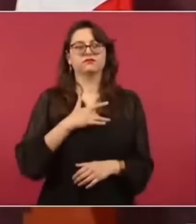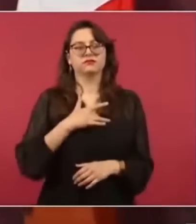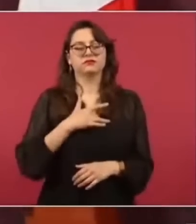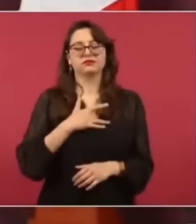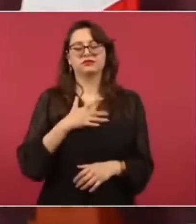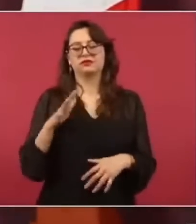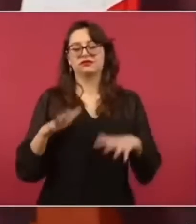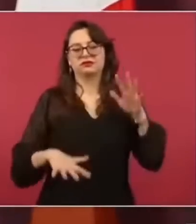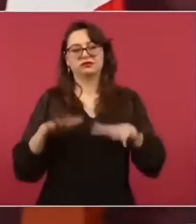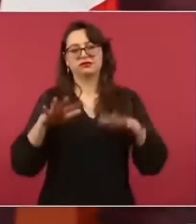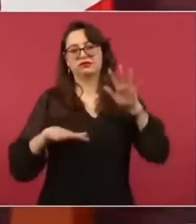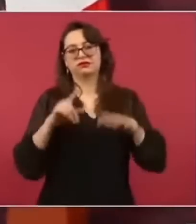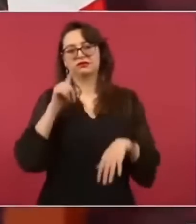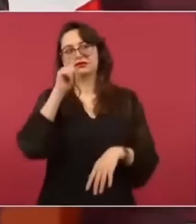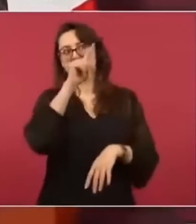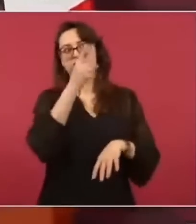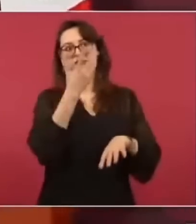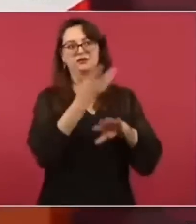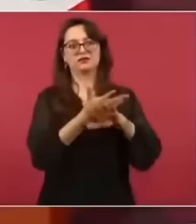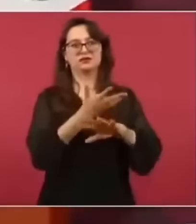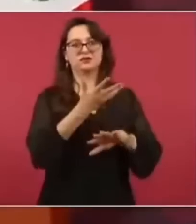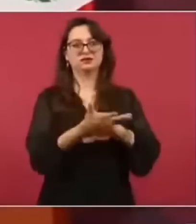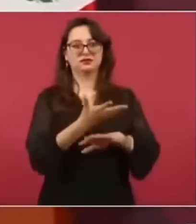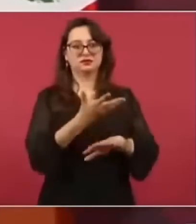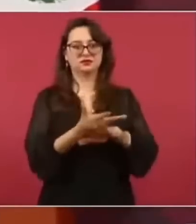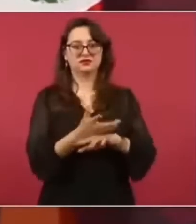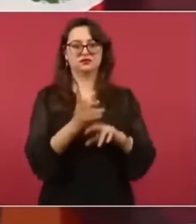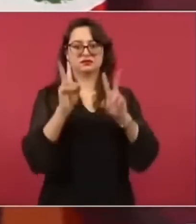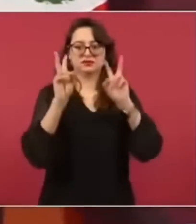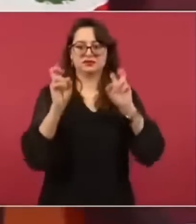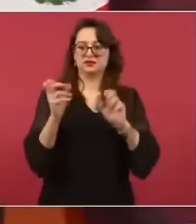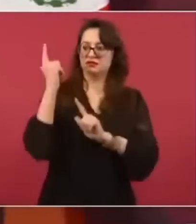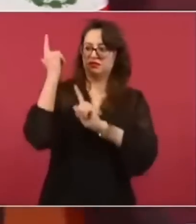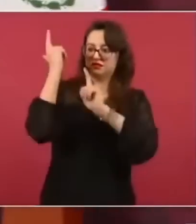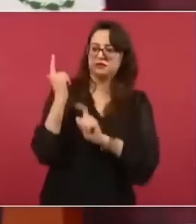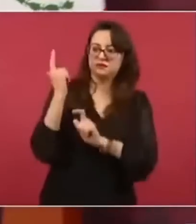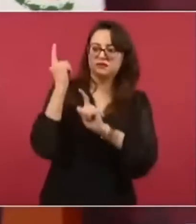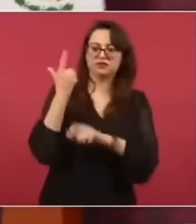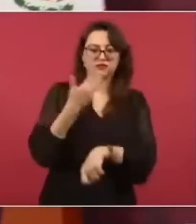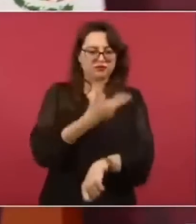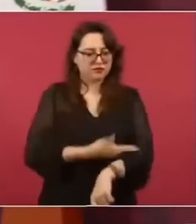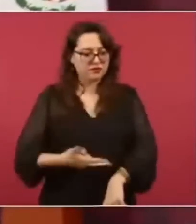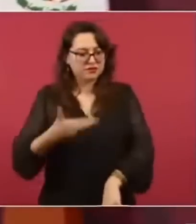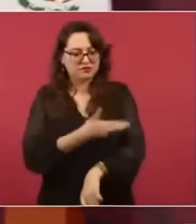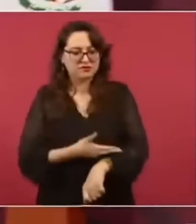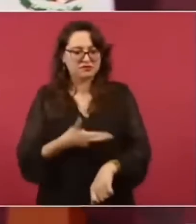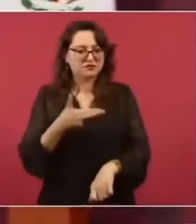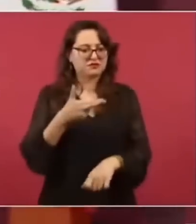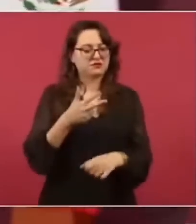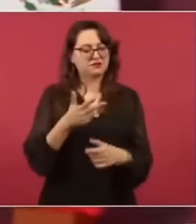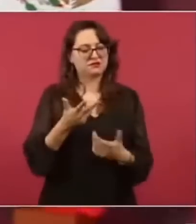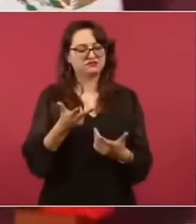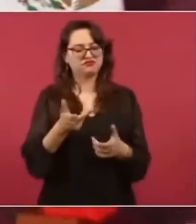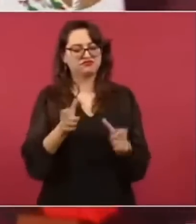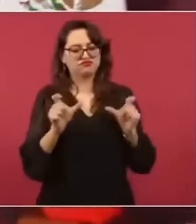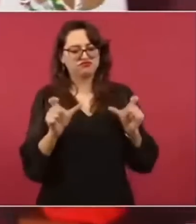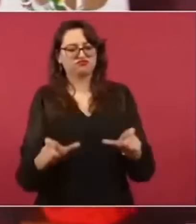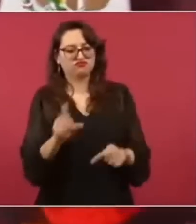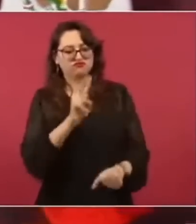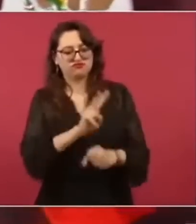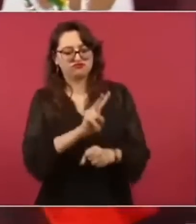el control, venta de las armas,